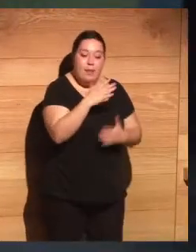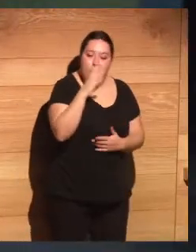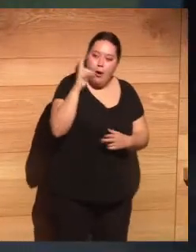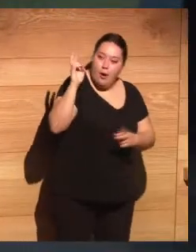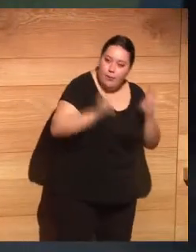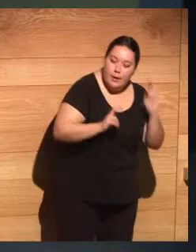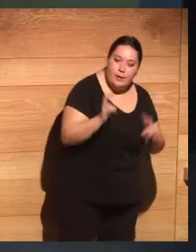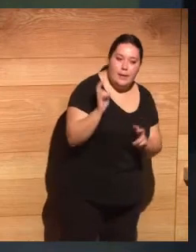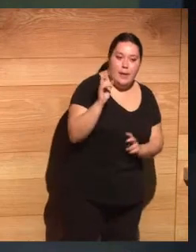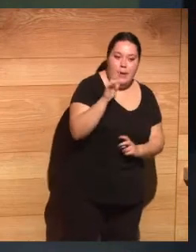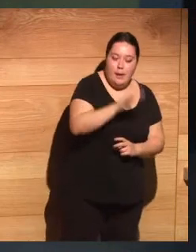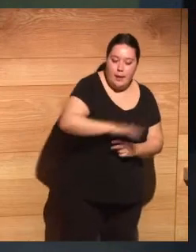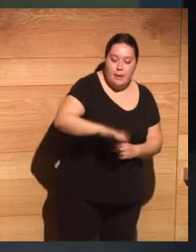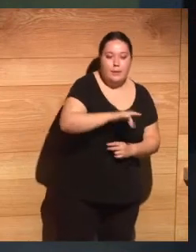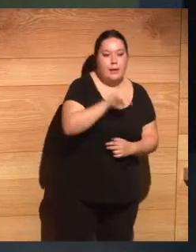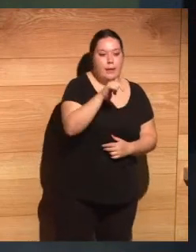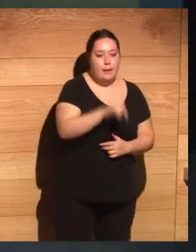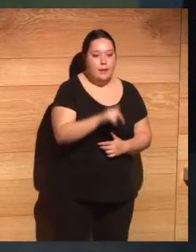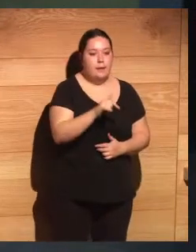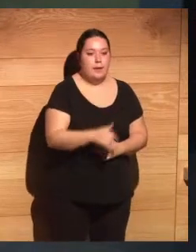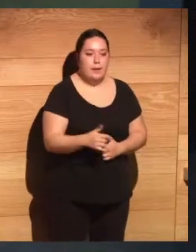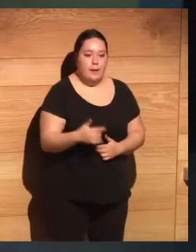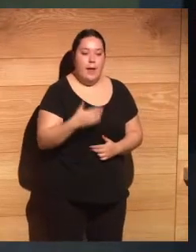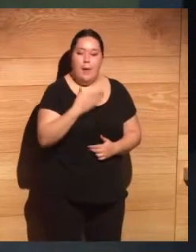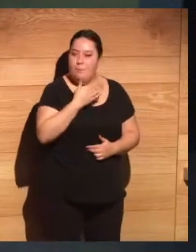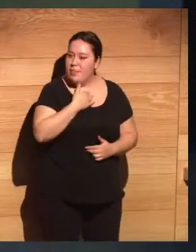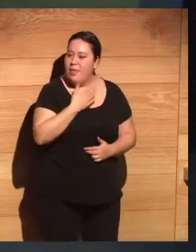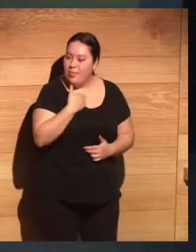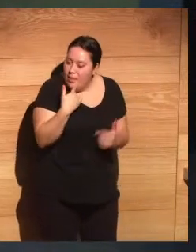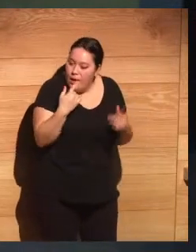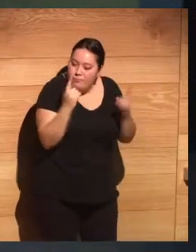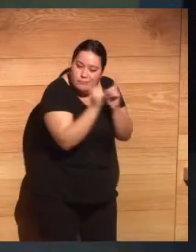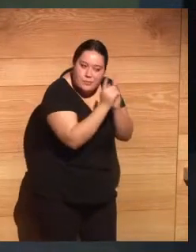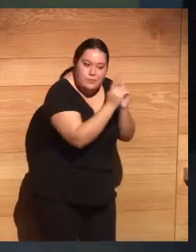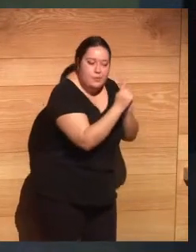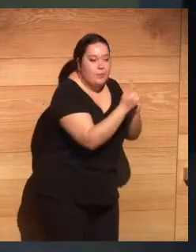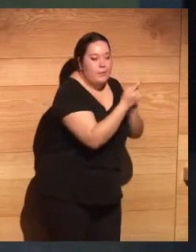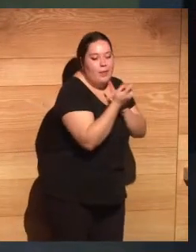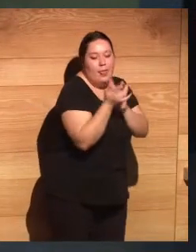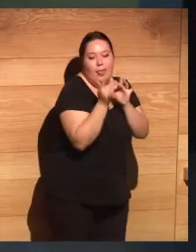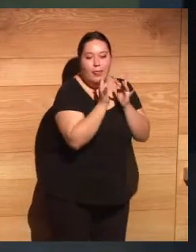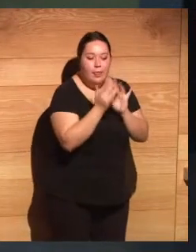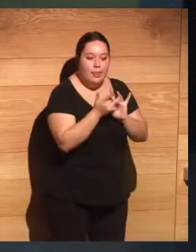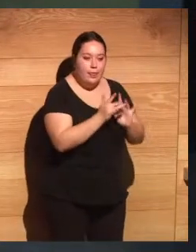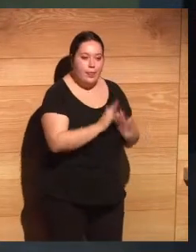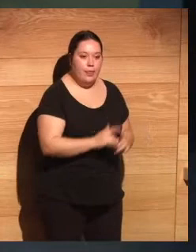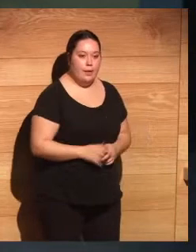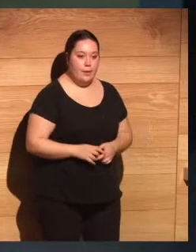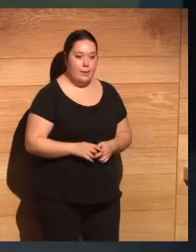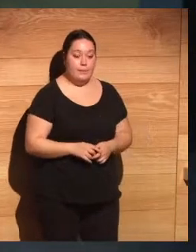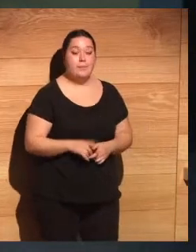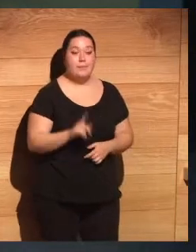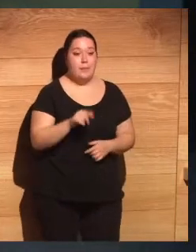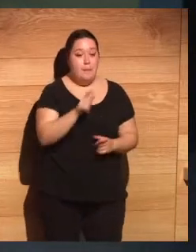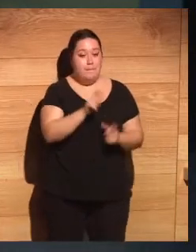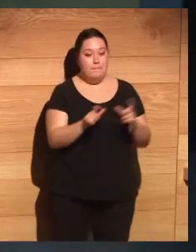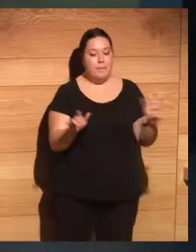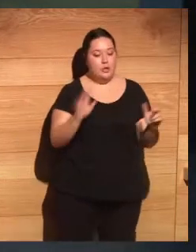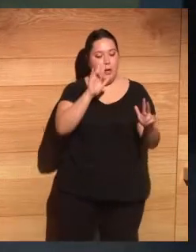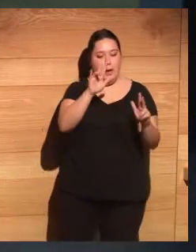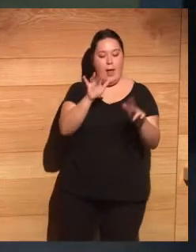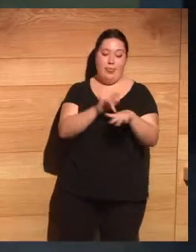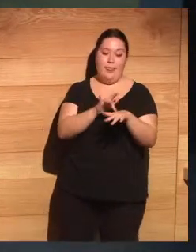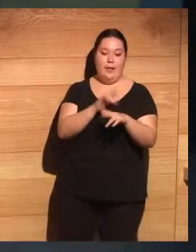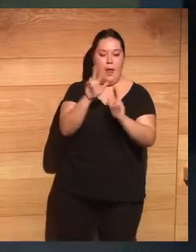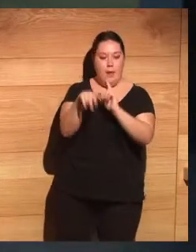que estáis aquí presencialmente, que también apetece de vez en cuando, pues, vernos en la cercanía y a las personas que nos siguen por Vía Digital,